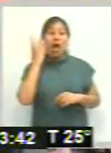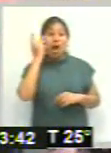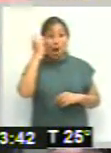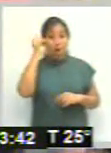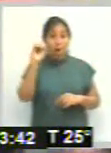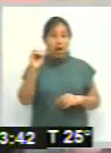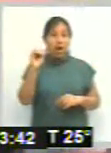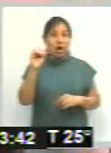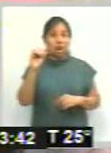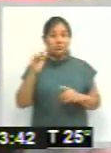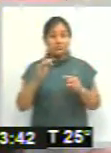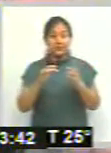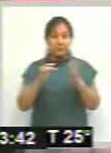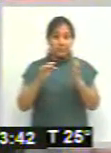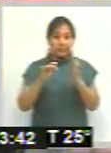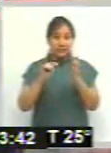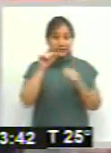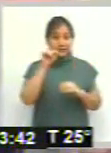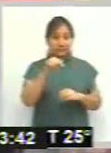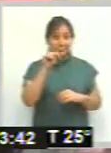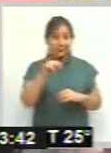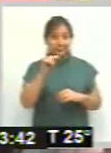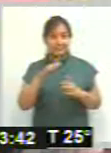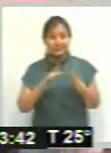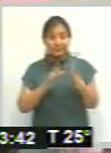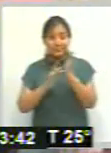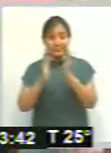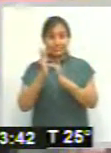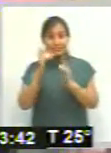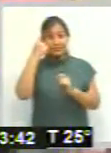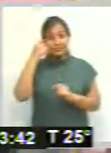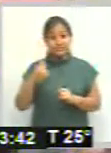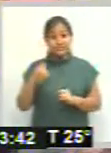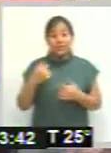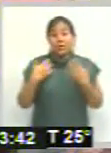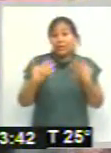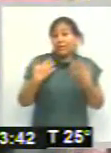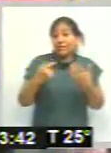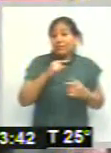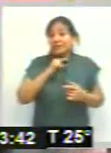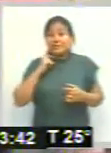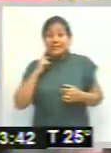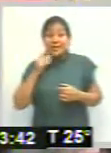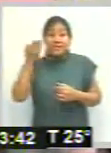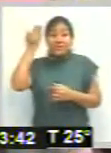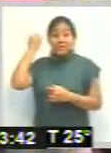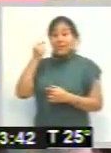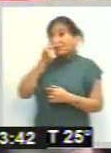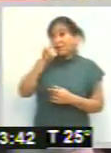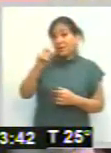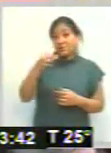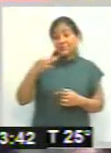porque yo constantemente hubiera sido sacerdote cuando tenía 20 años. Nada más que no podía ejercer,